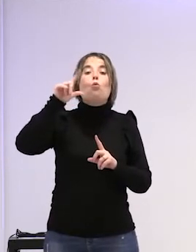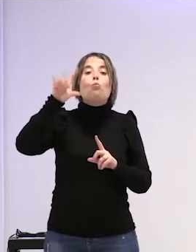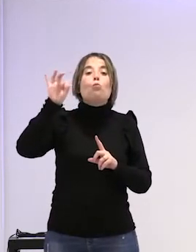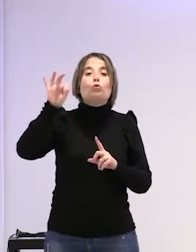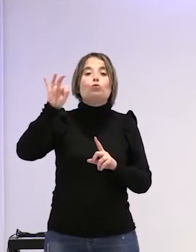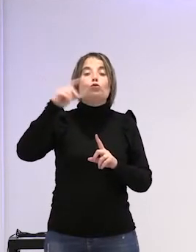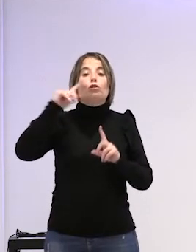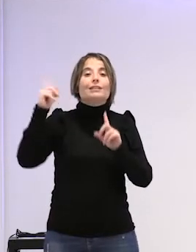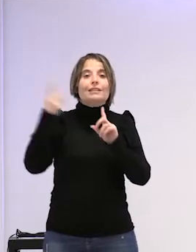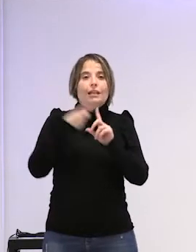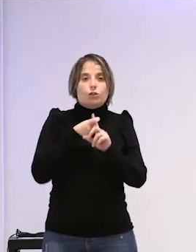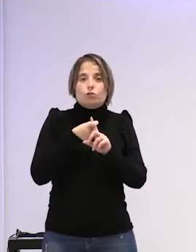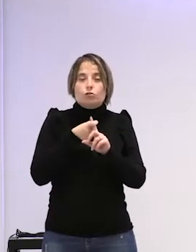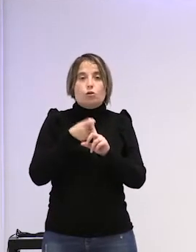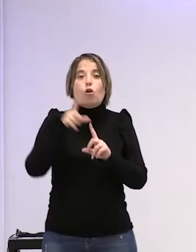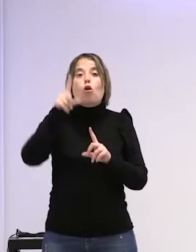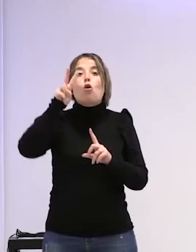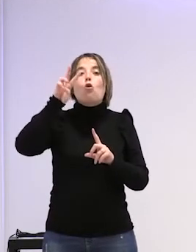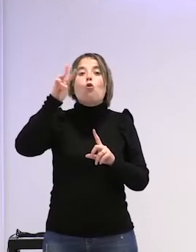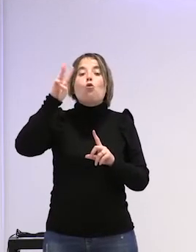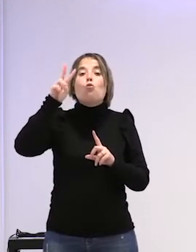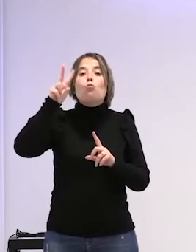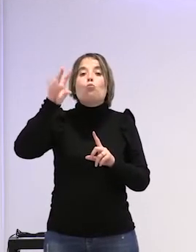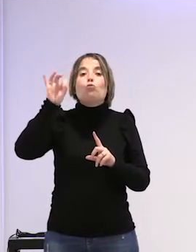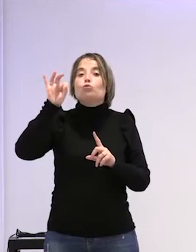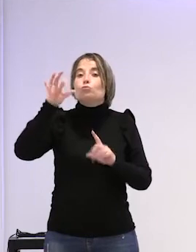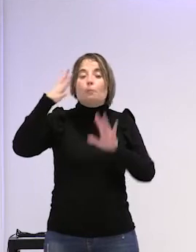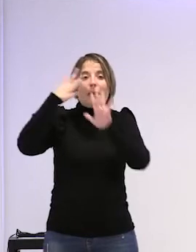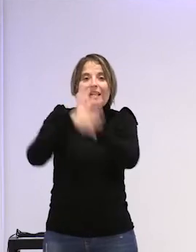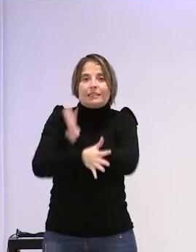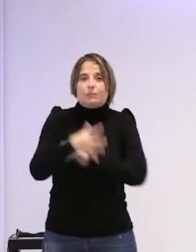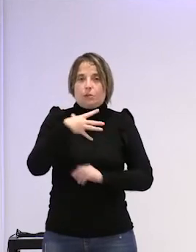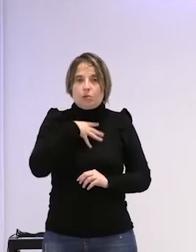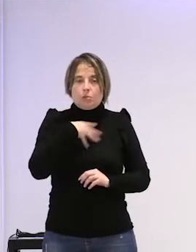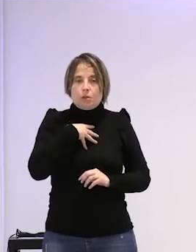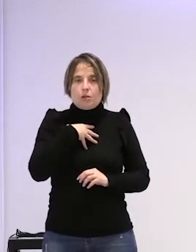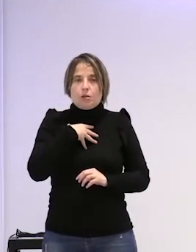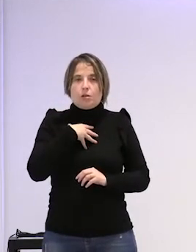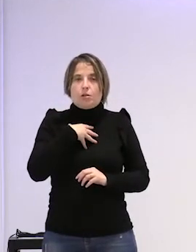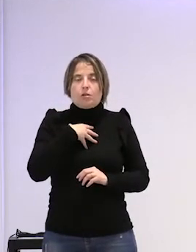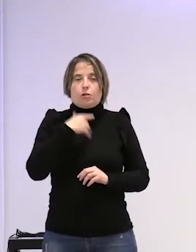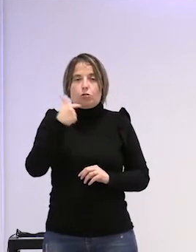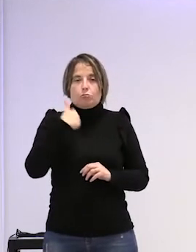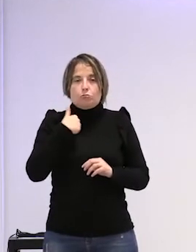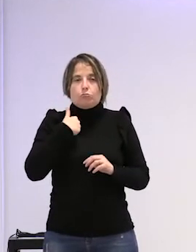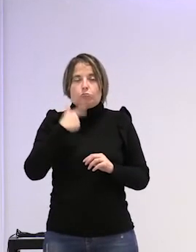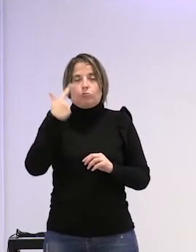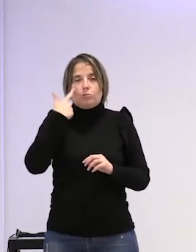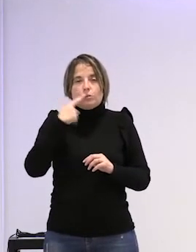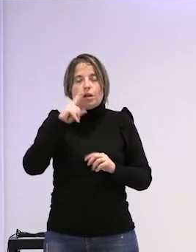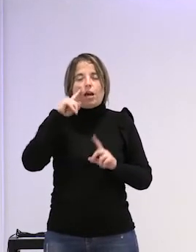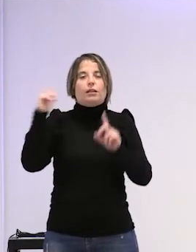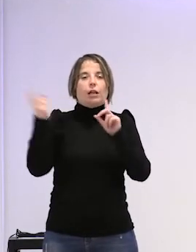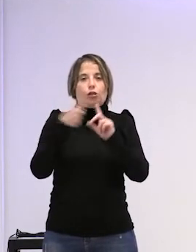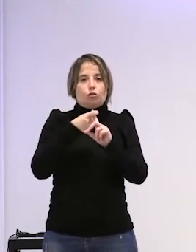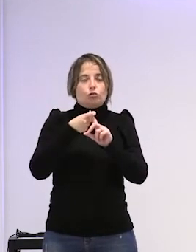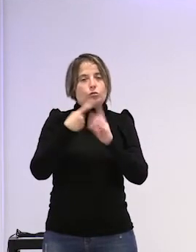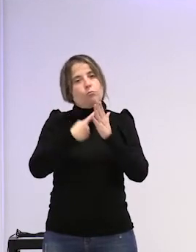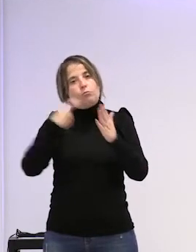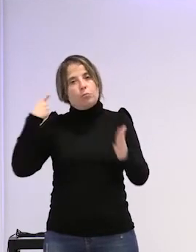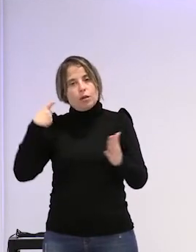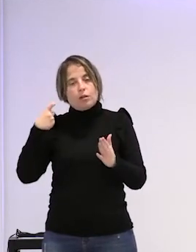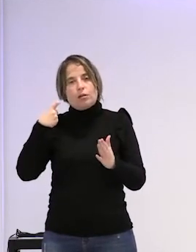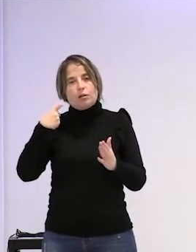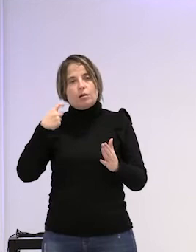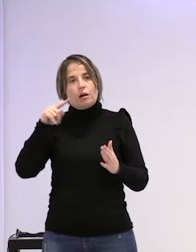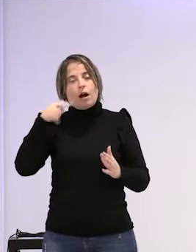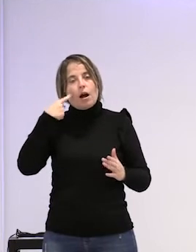quitado el diagnóstico con lo cual el lupus no puede ser porque el lupus es crónico estuve cuatro años en cama y a partir de cuando ya me quitaban el diagnóstico es cuando